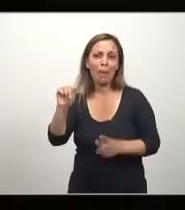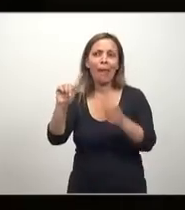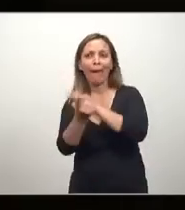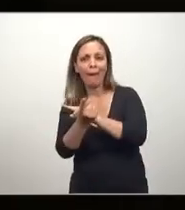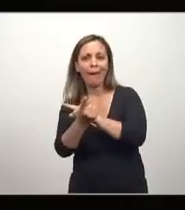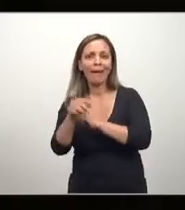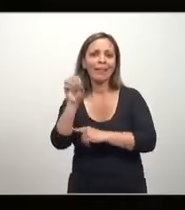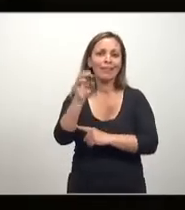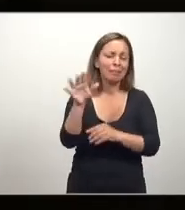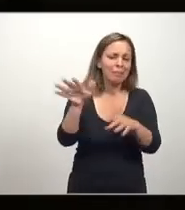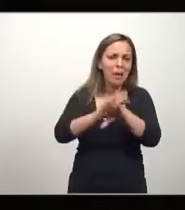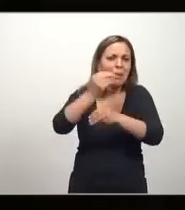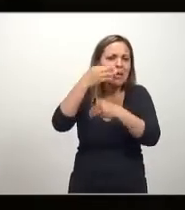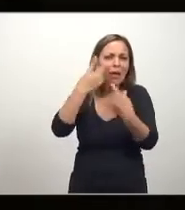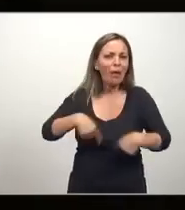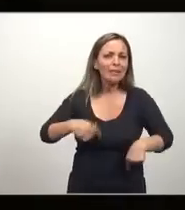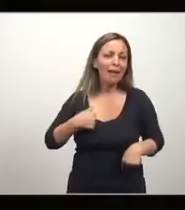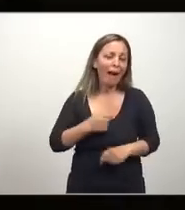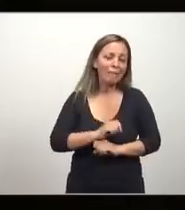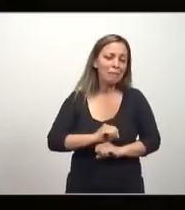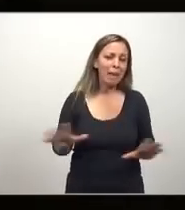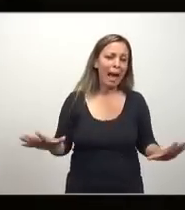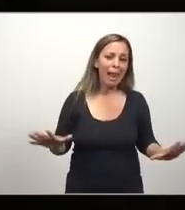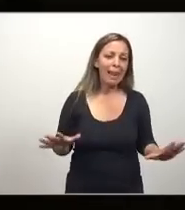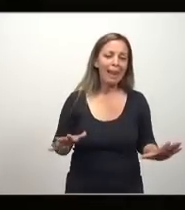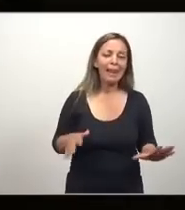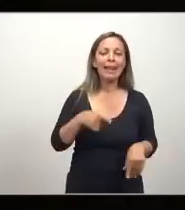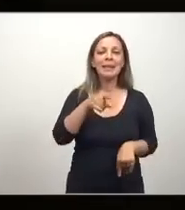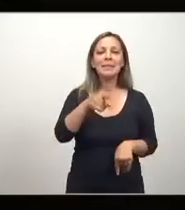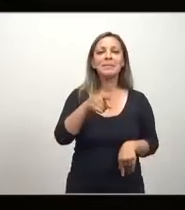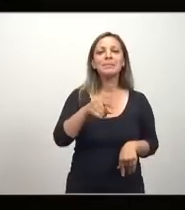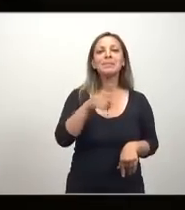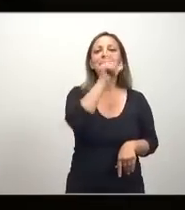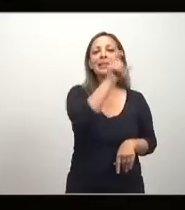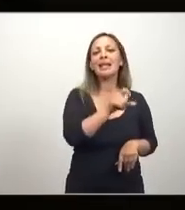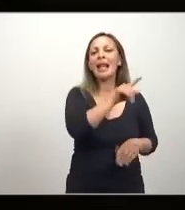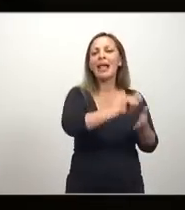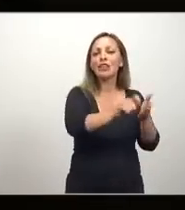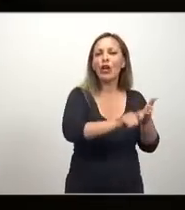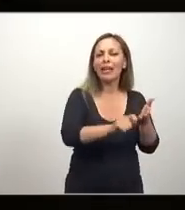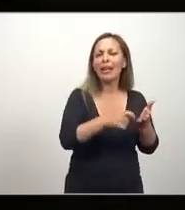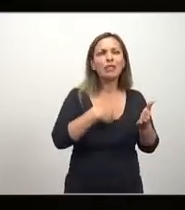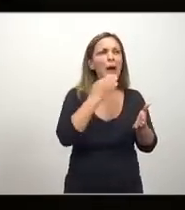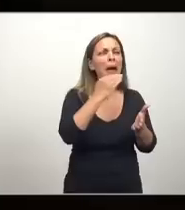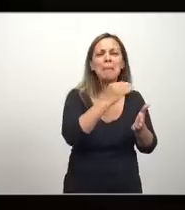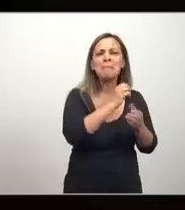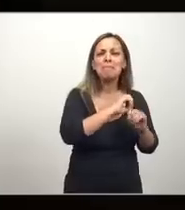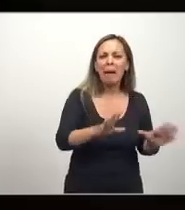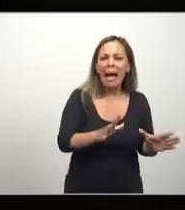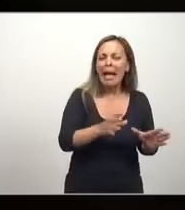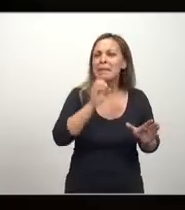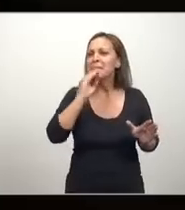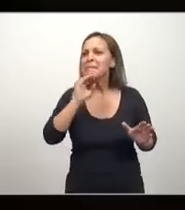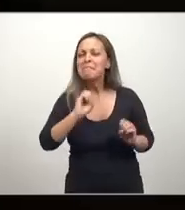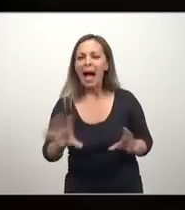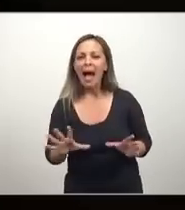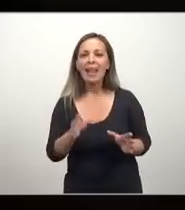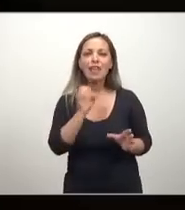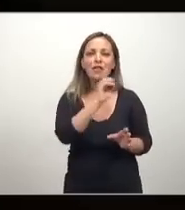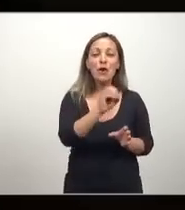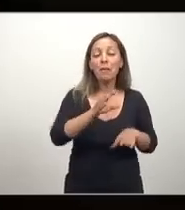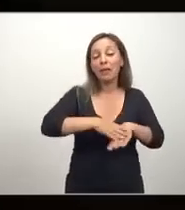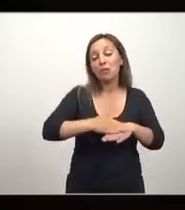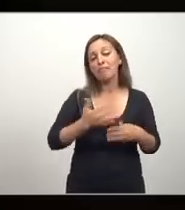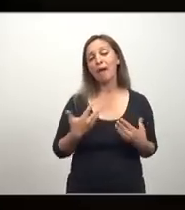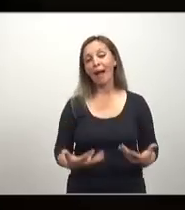a Garret Harding, el de la tarjeta de comunes, dije Gardin Harrett, a